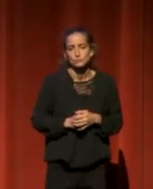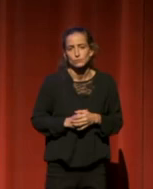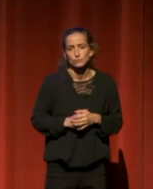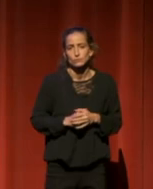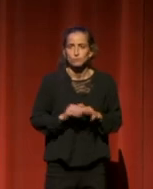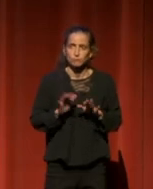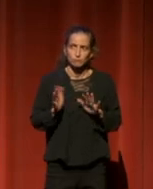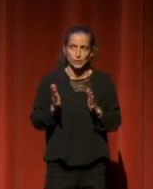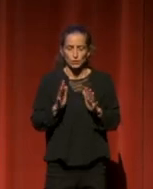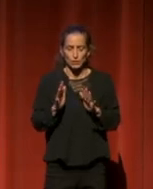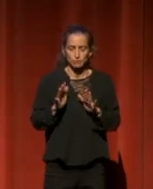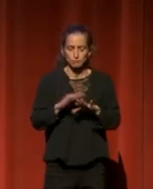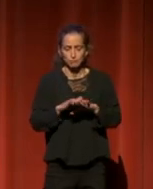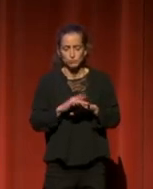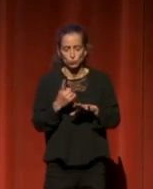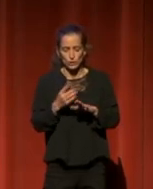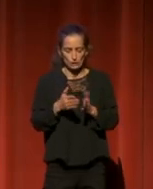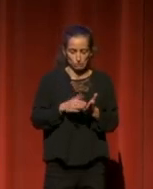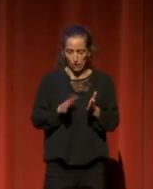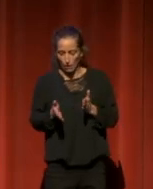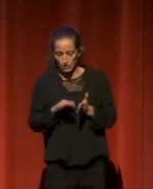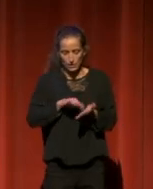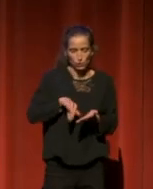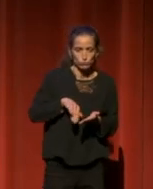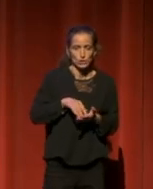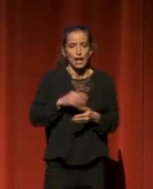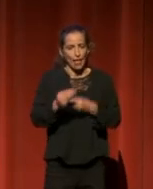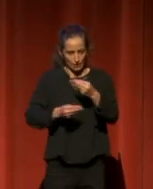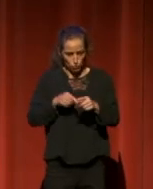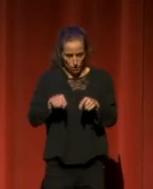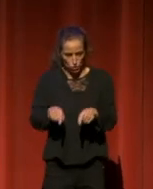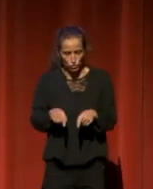No, perdón, me salto de una. Pero no solo hacemos esto.